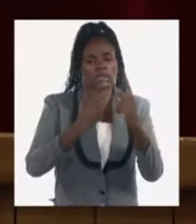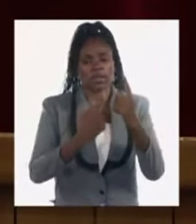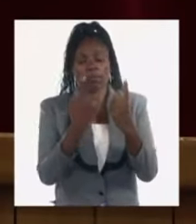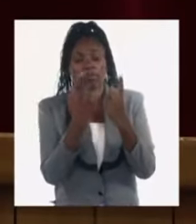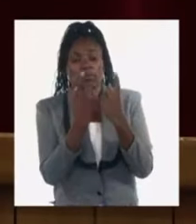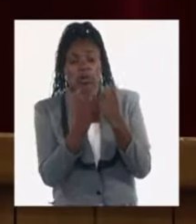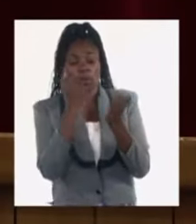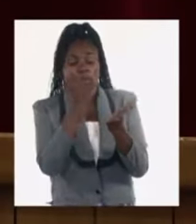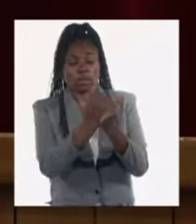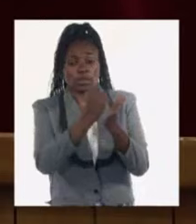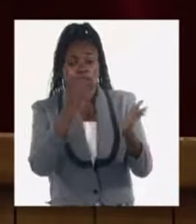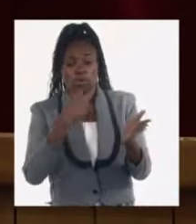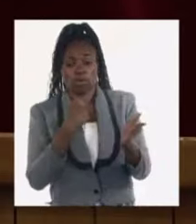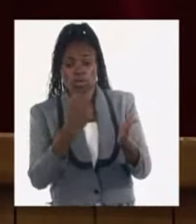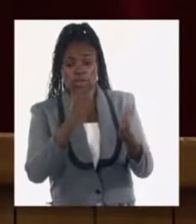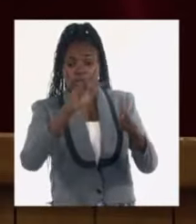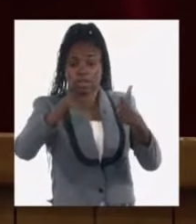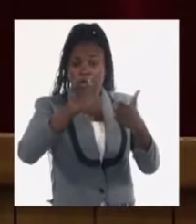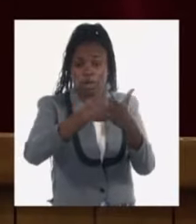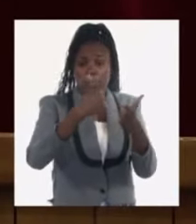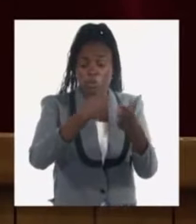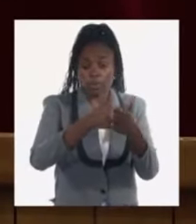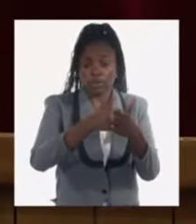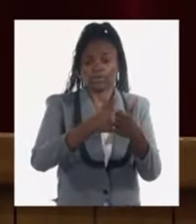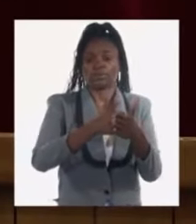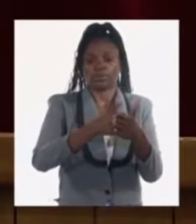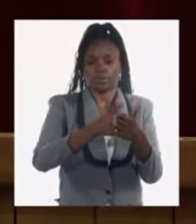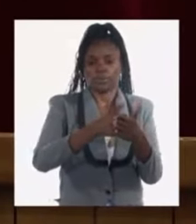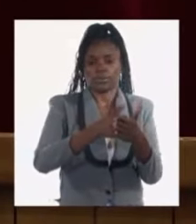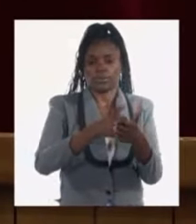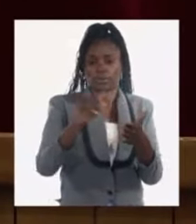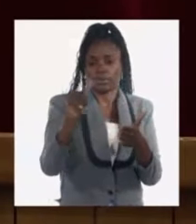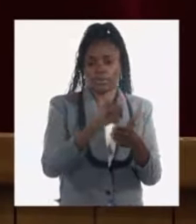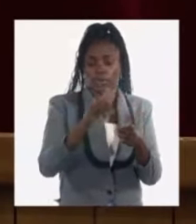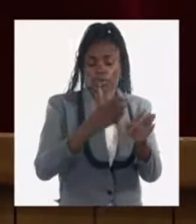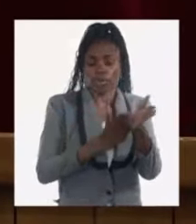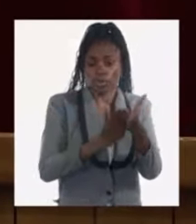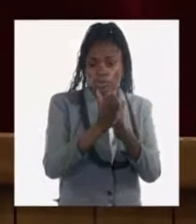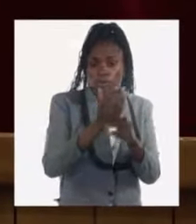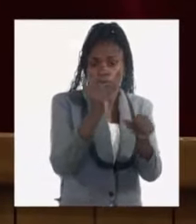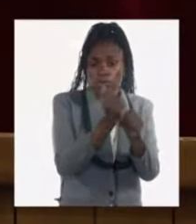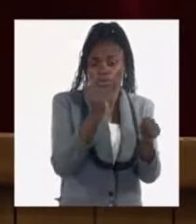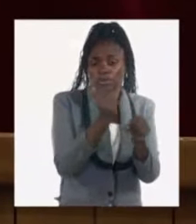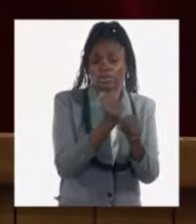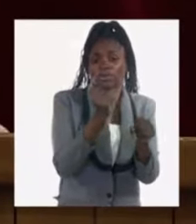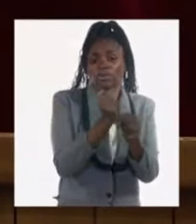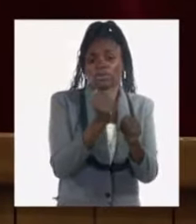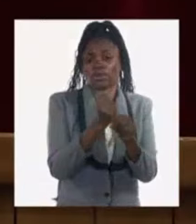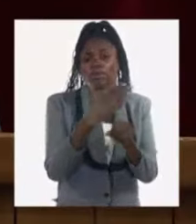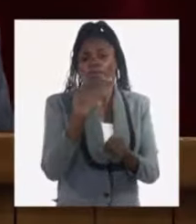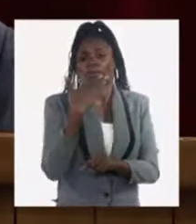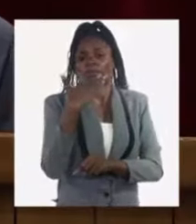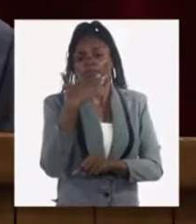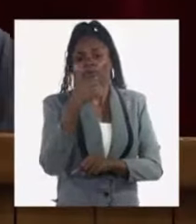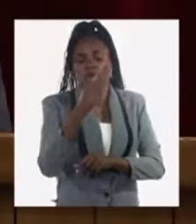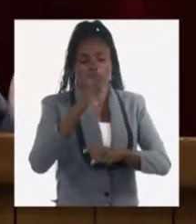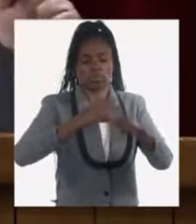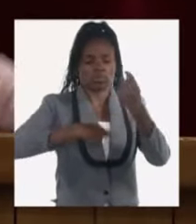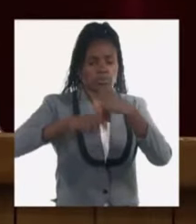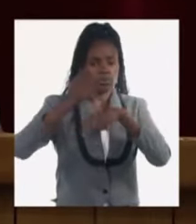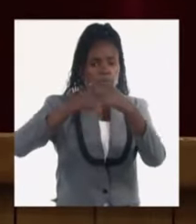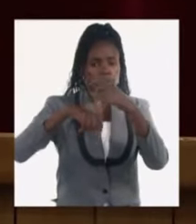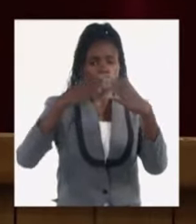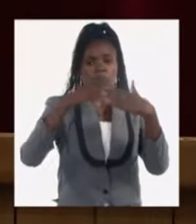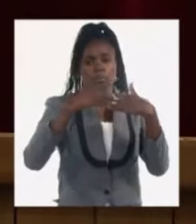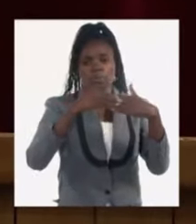necesidad de aprovechar nuestra industria las capacidades industriales e ir transitando hacia la favorecer la importación de insumos y materias